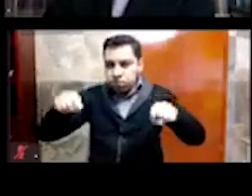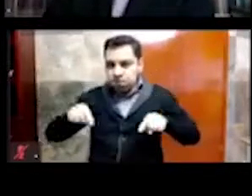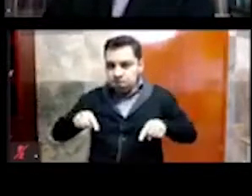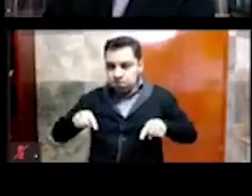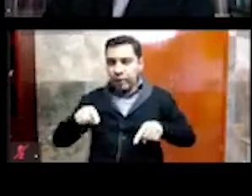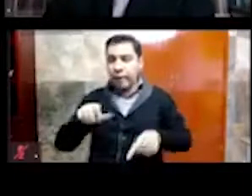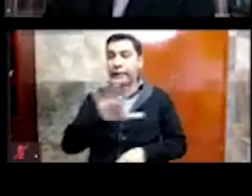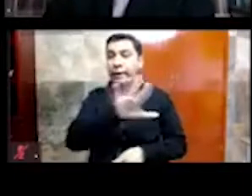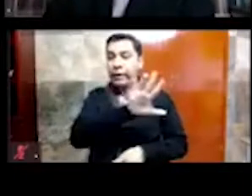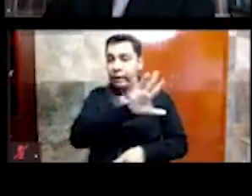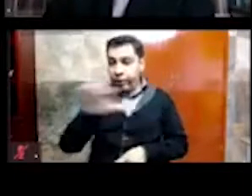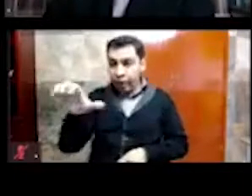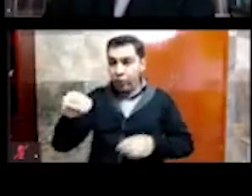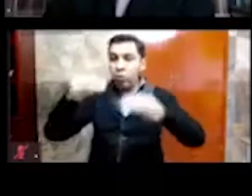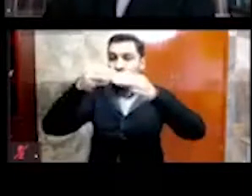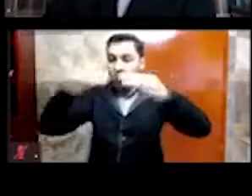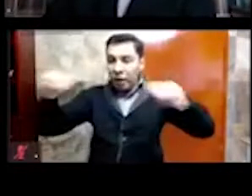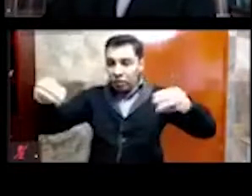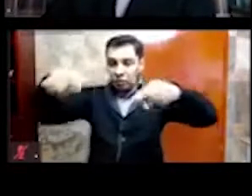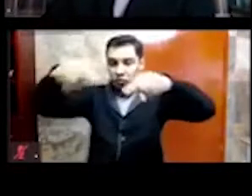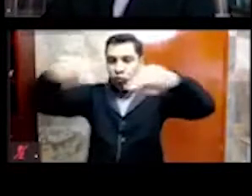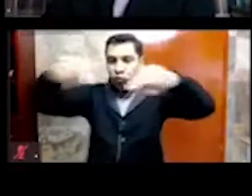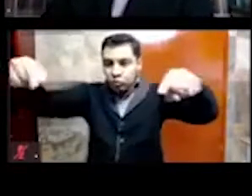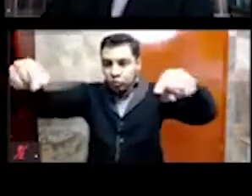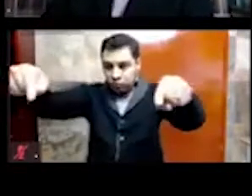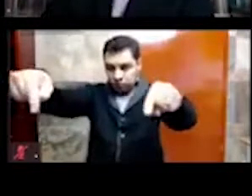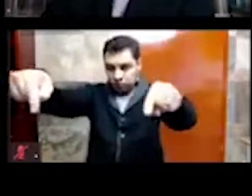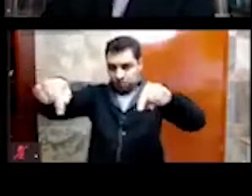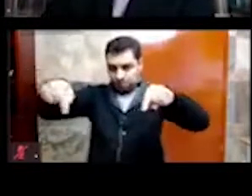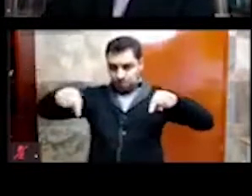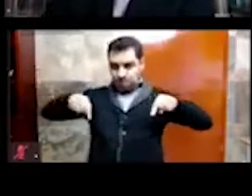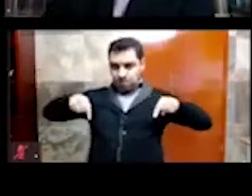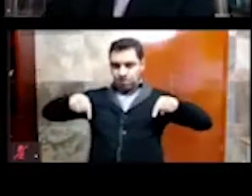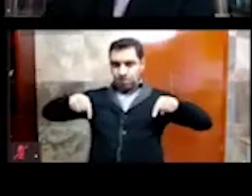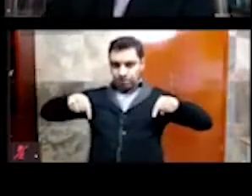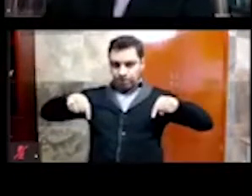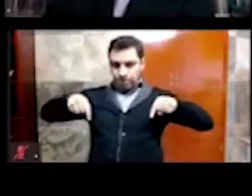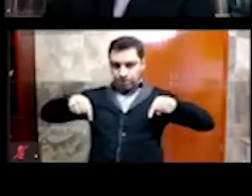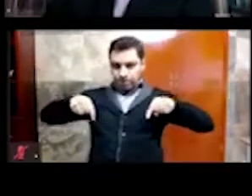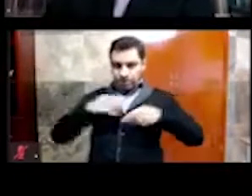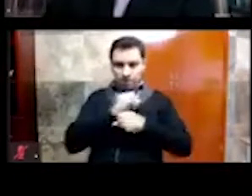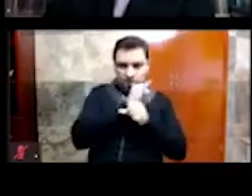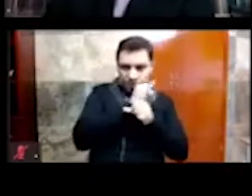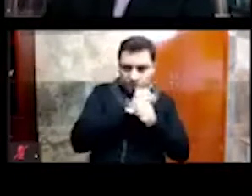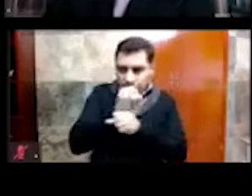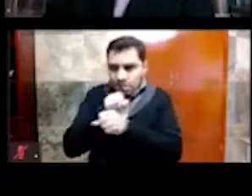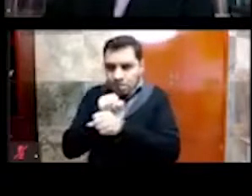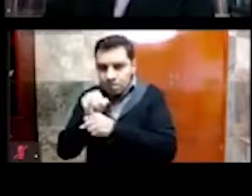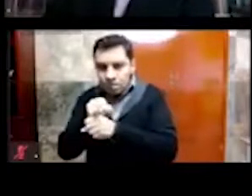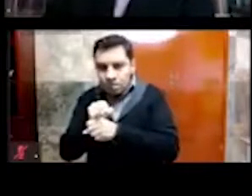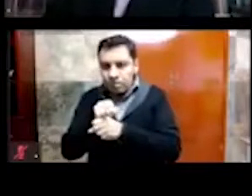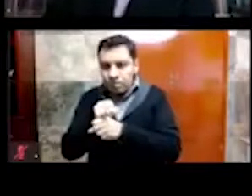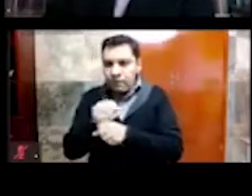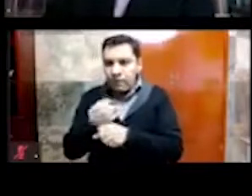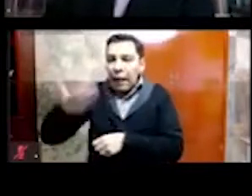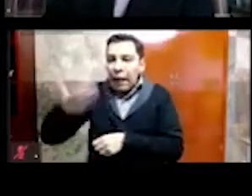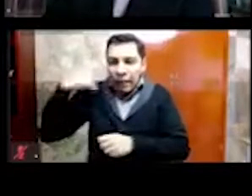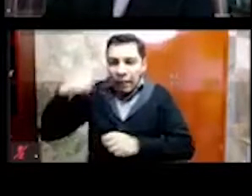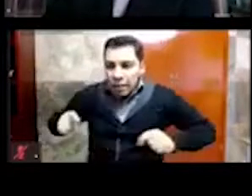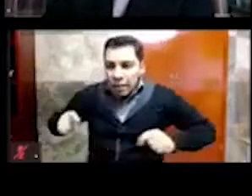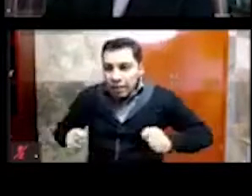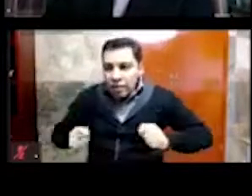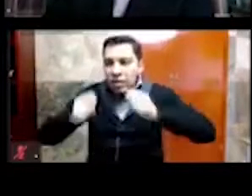que el programa de arqueología urbana investiga el espacio que comprendió el recinto sagrado de la ciudad de Telostitla.